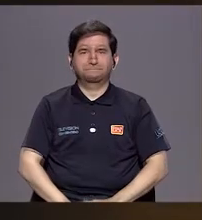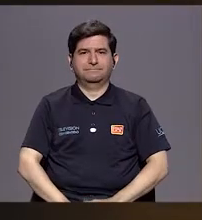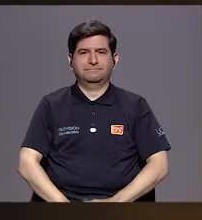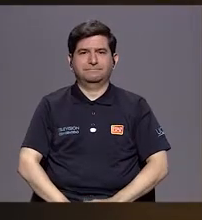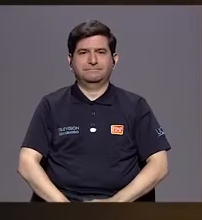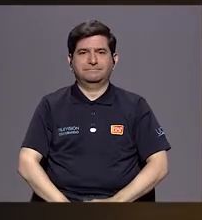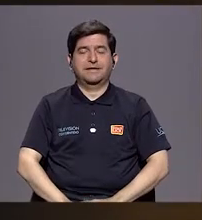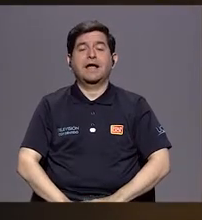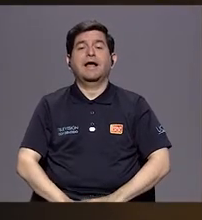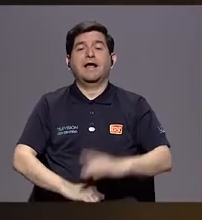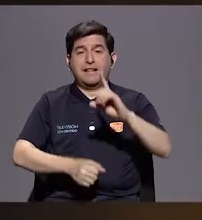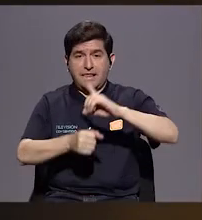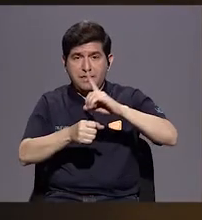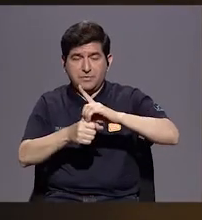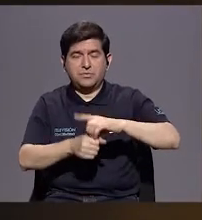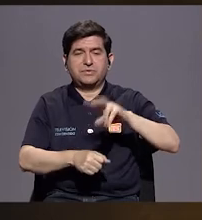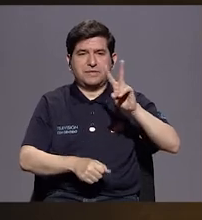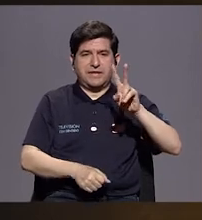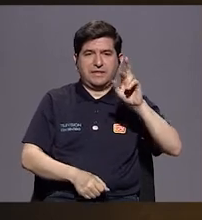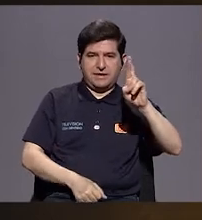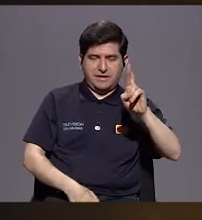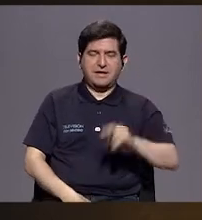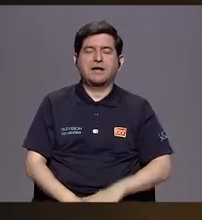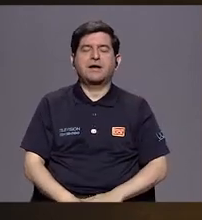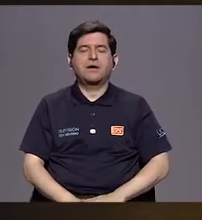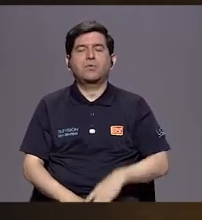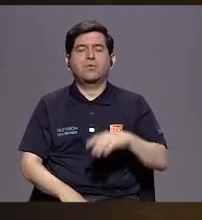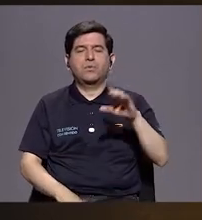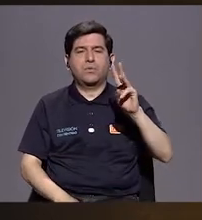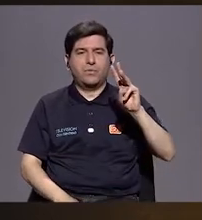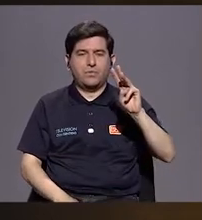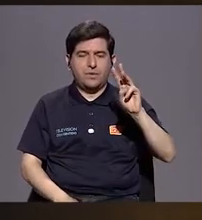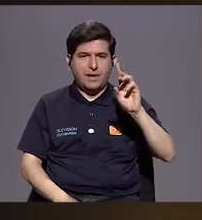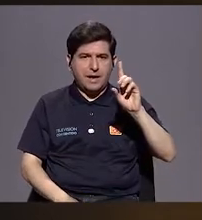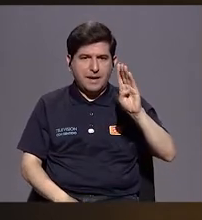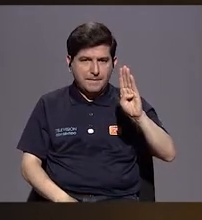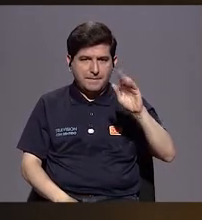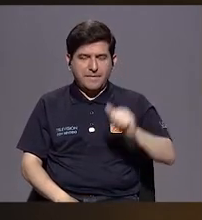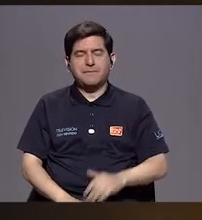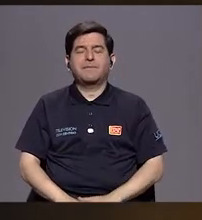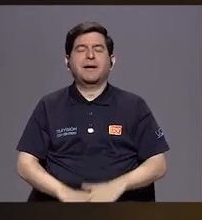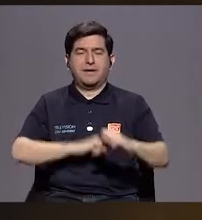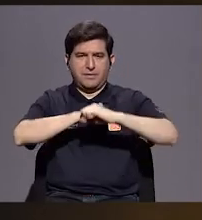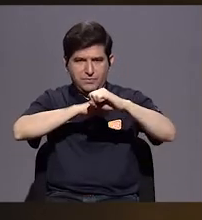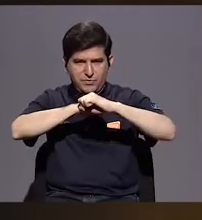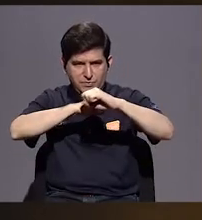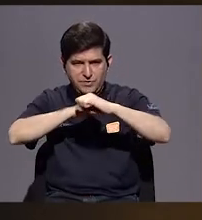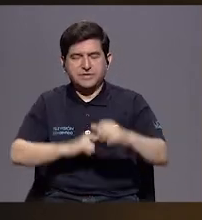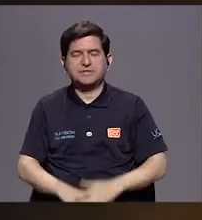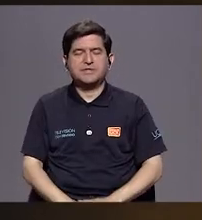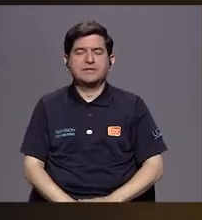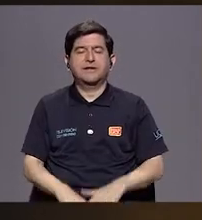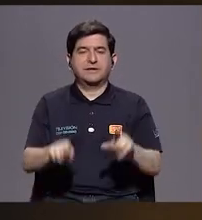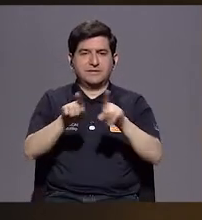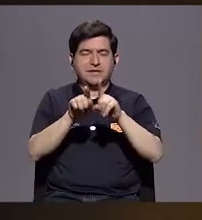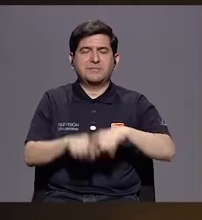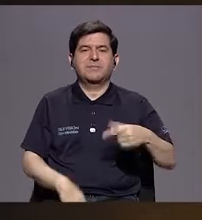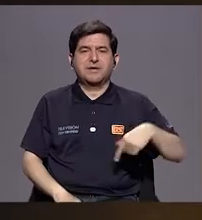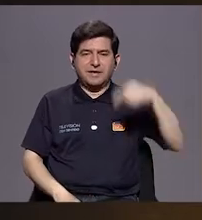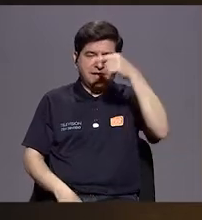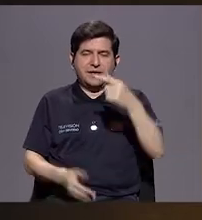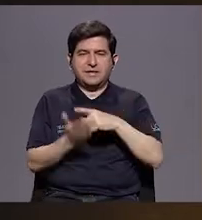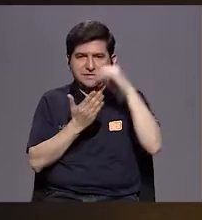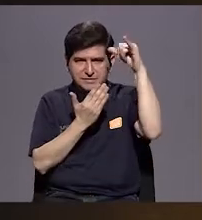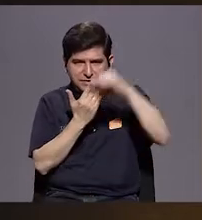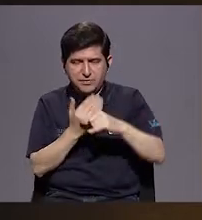diputada Valladares tiene un bachillerato en publicidad de la Universidad Latina, una licenciatura en ingeniería civil de la Universidad Latina y una gerencia de